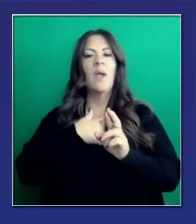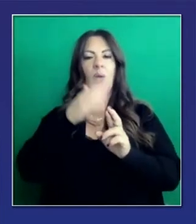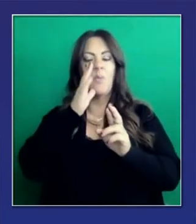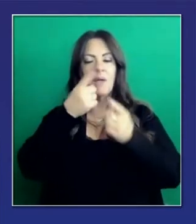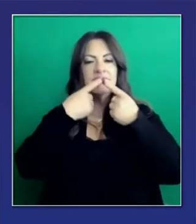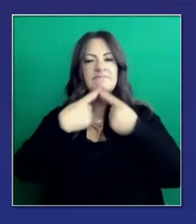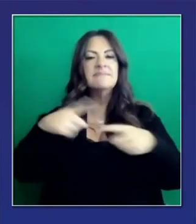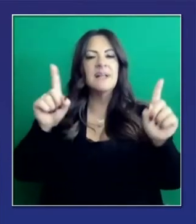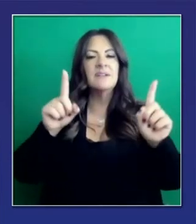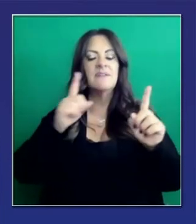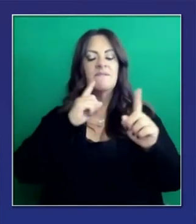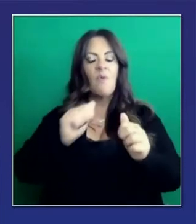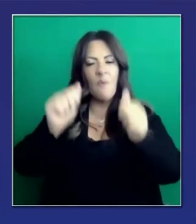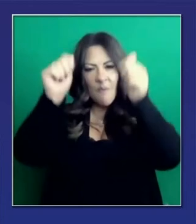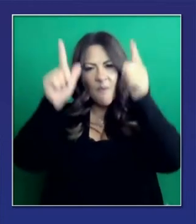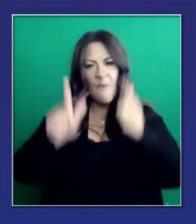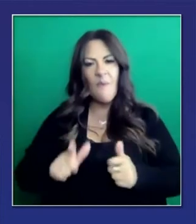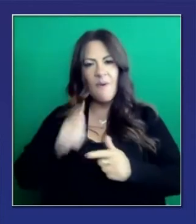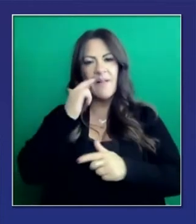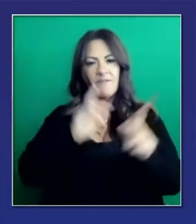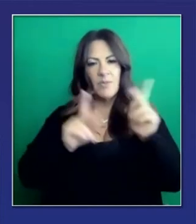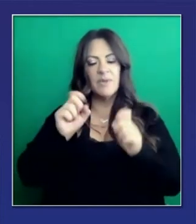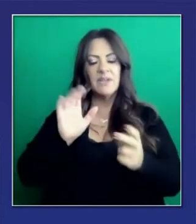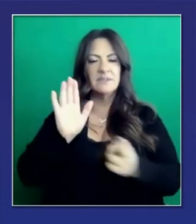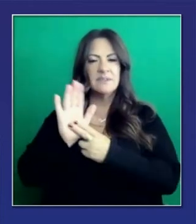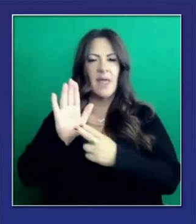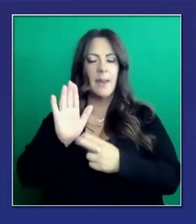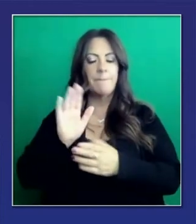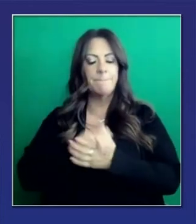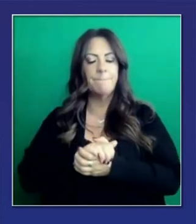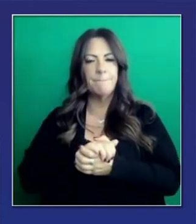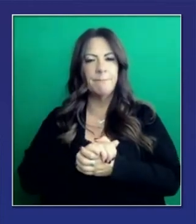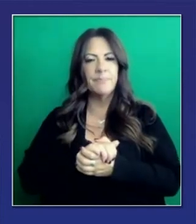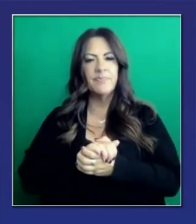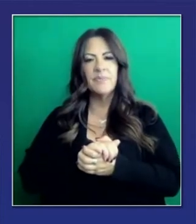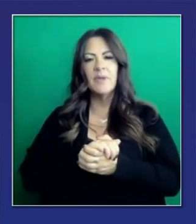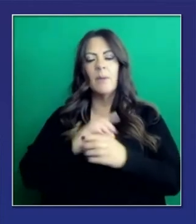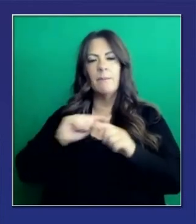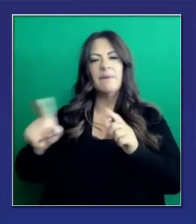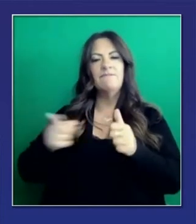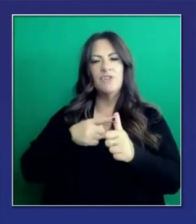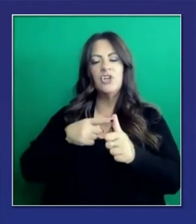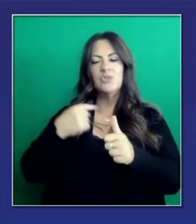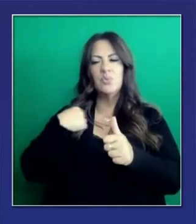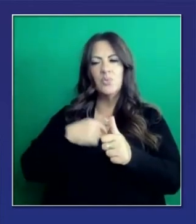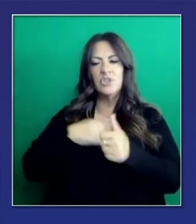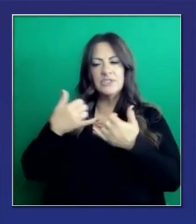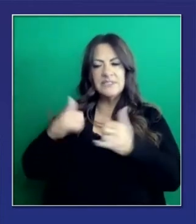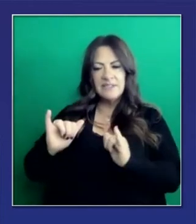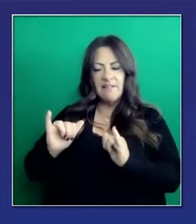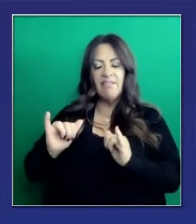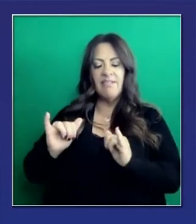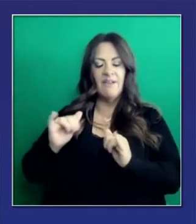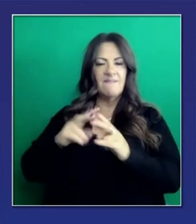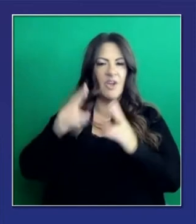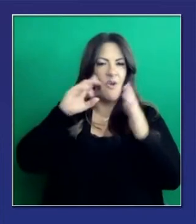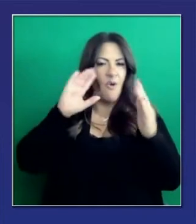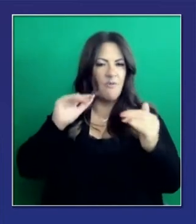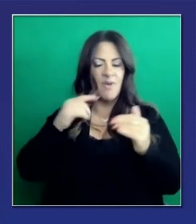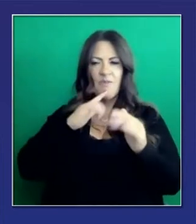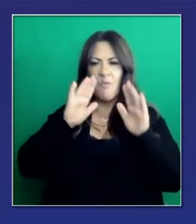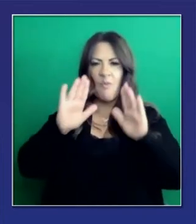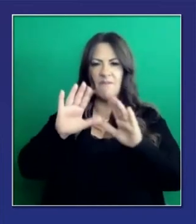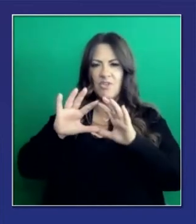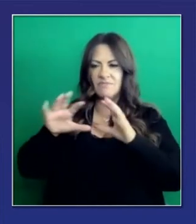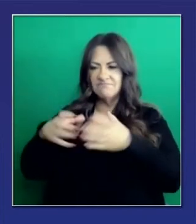que son 40 millones de personas que están preocupadas por esa información en la página. Pero estamos muy alentados porque tenemos un equipo